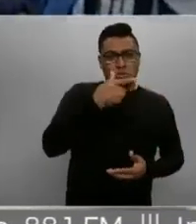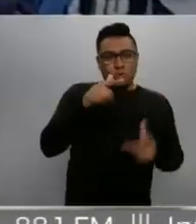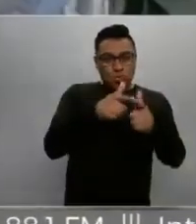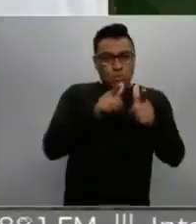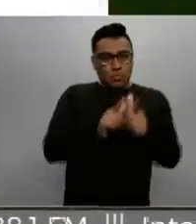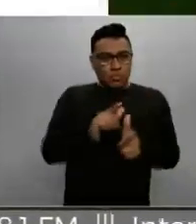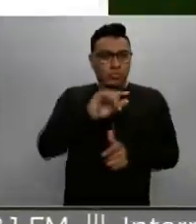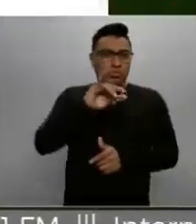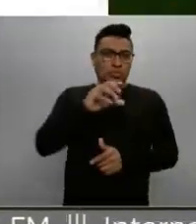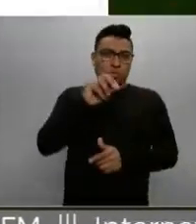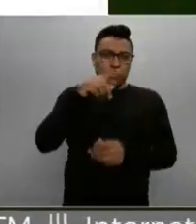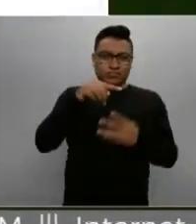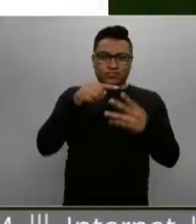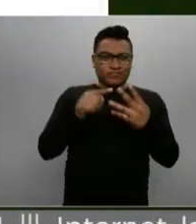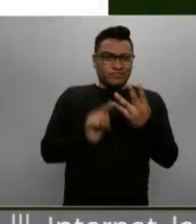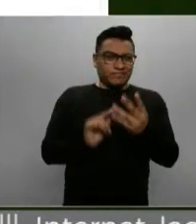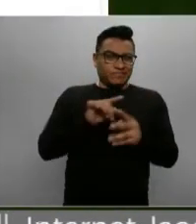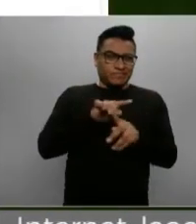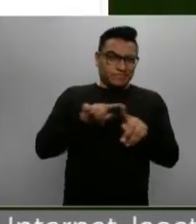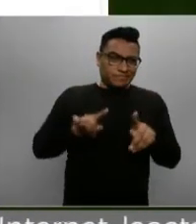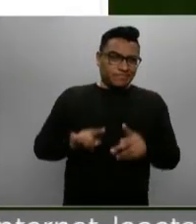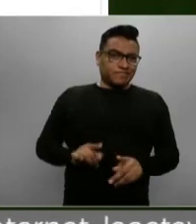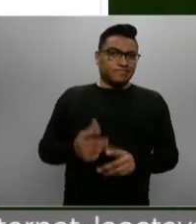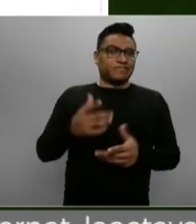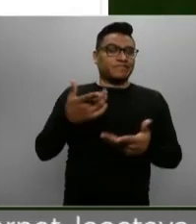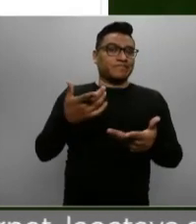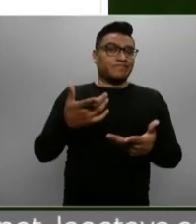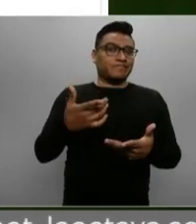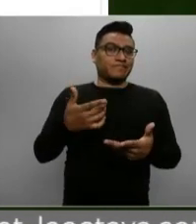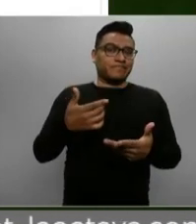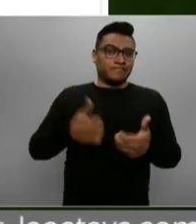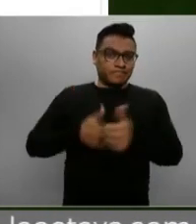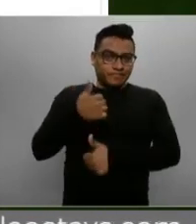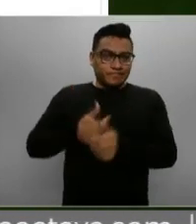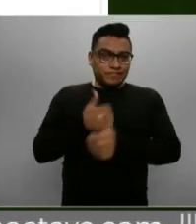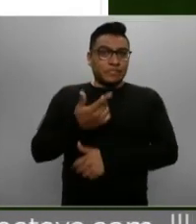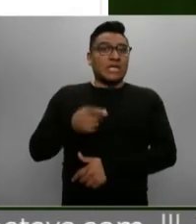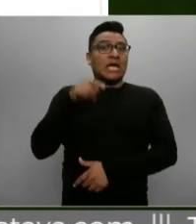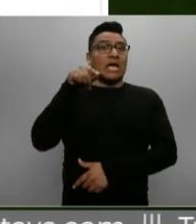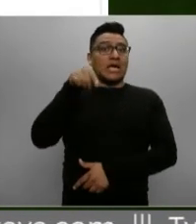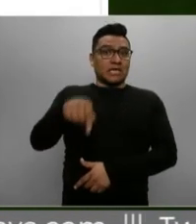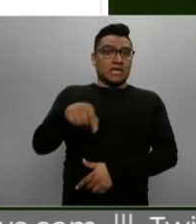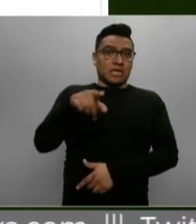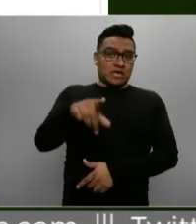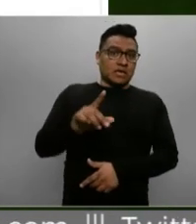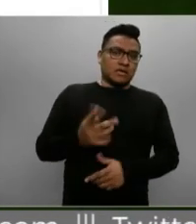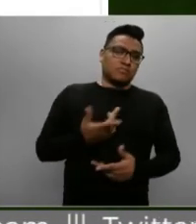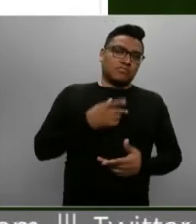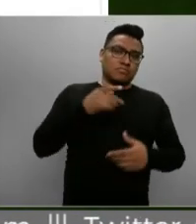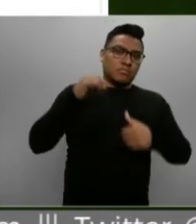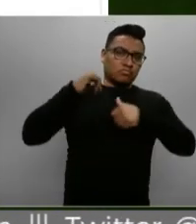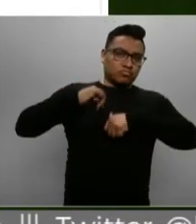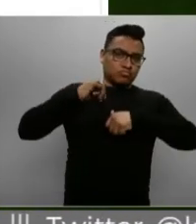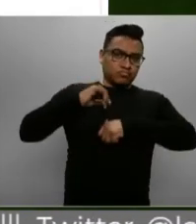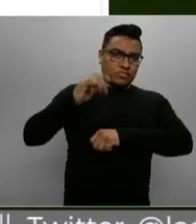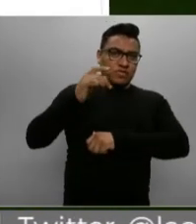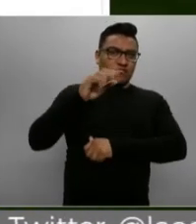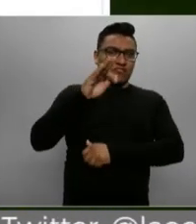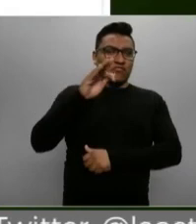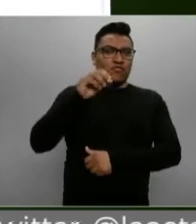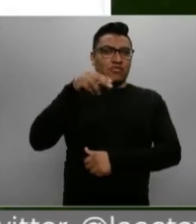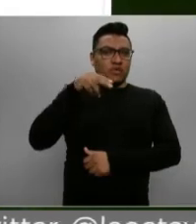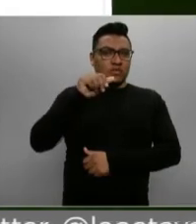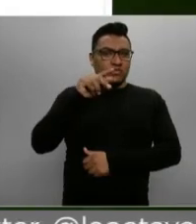Ingeniería, Alejandro. Así es. Bueno, el fallo lo da el director de Administración y Finanzas de Fonatur, que